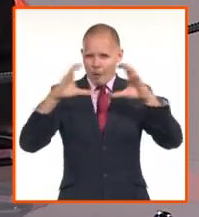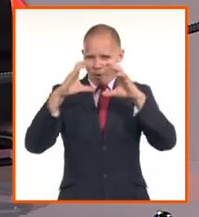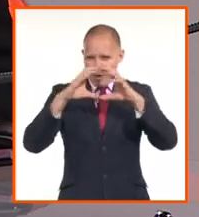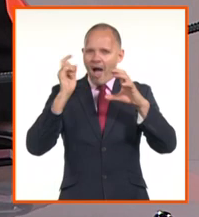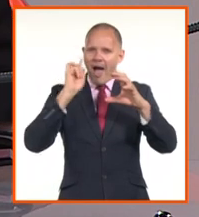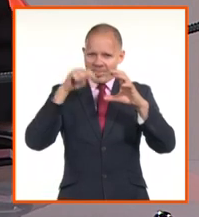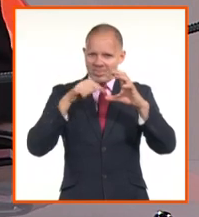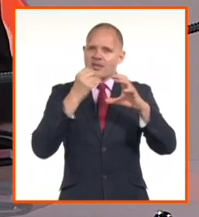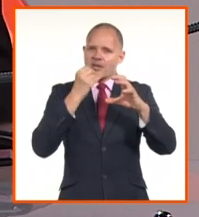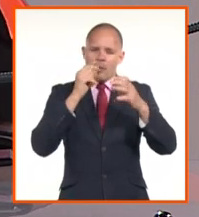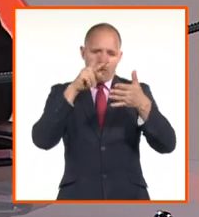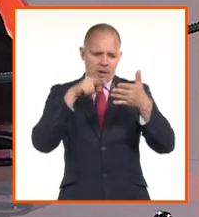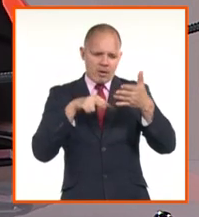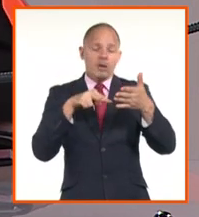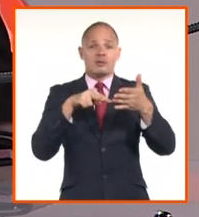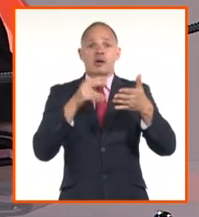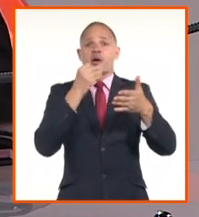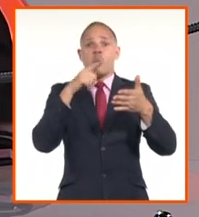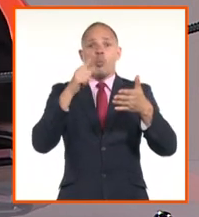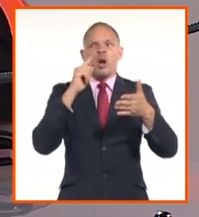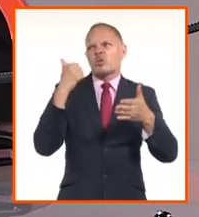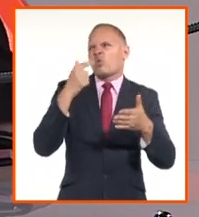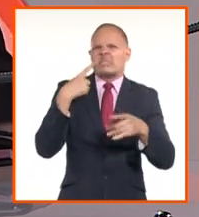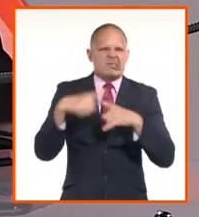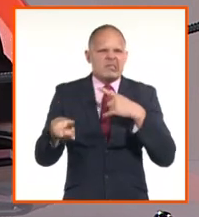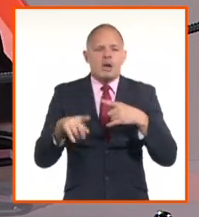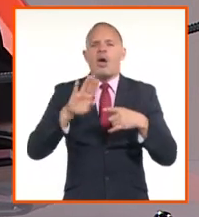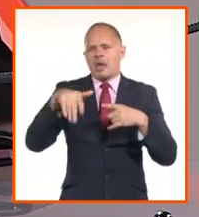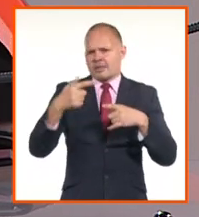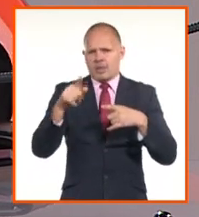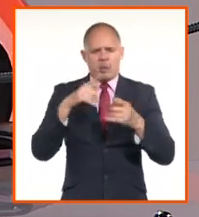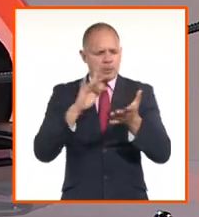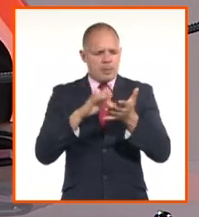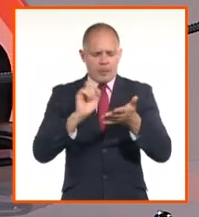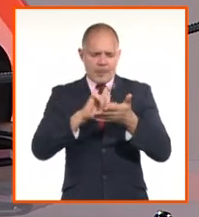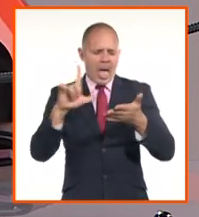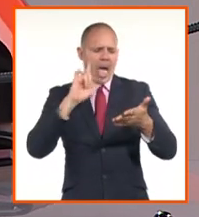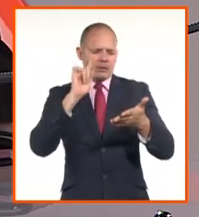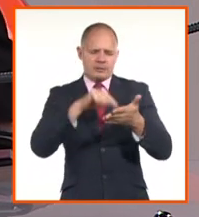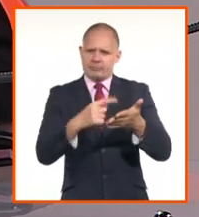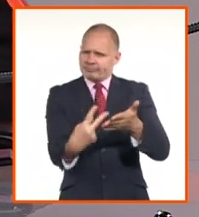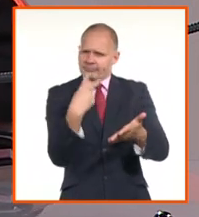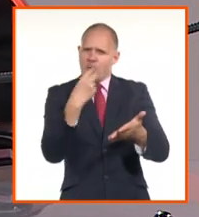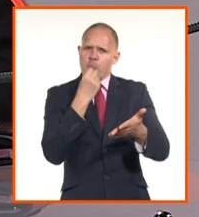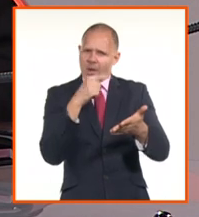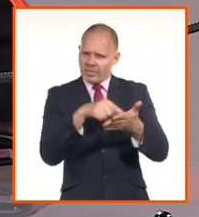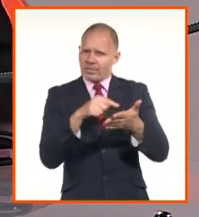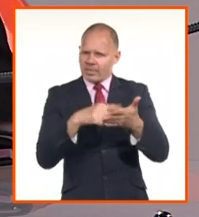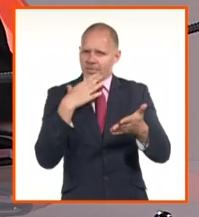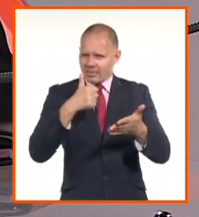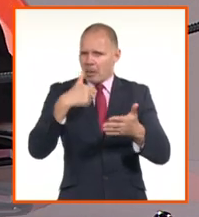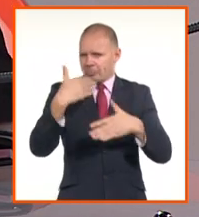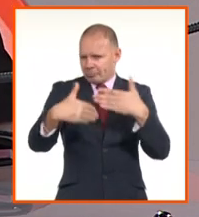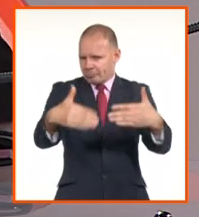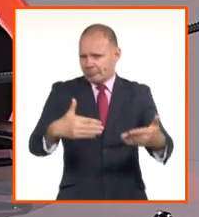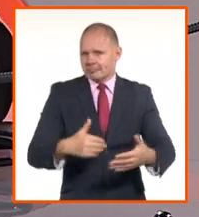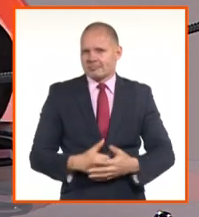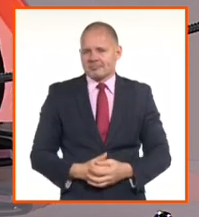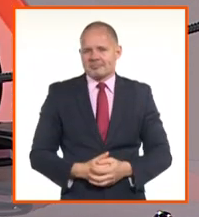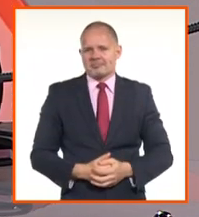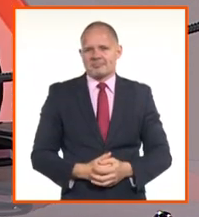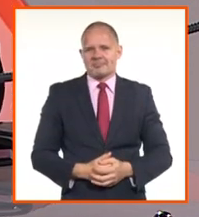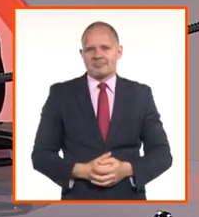a tiempo, mientras lo estábamos poniendo en la transmisión, lo puede ver después en Cuba Debate. También lo tendrán otros medios de comunicación en los próximos minutos.